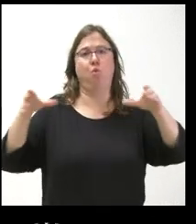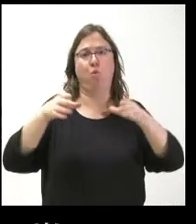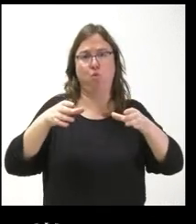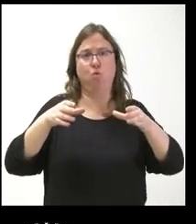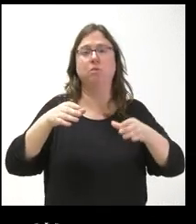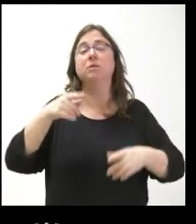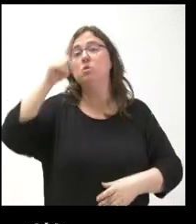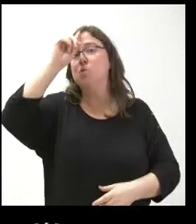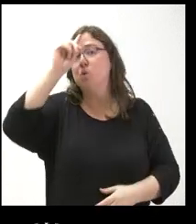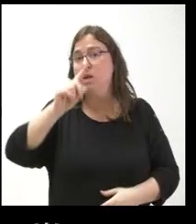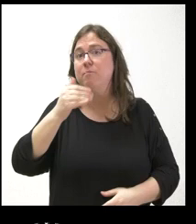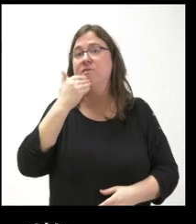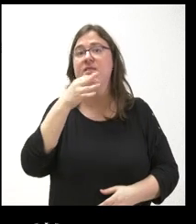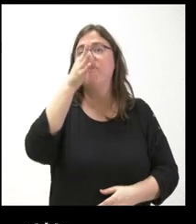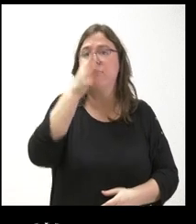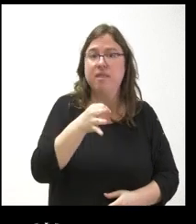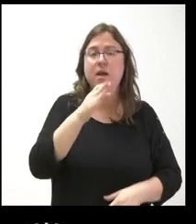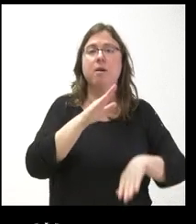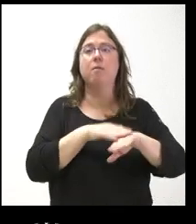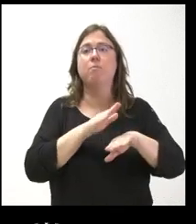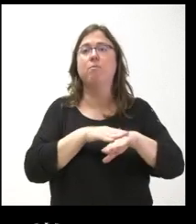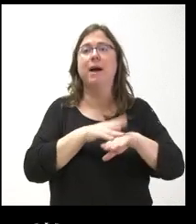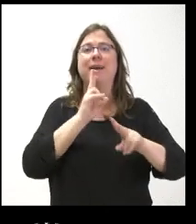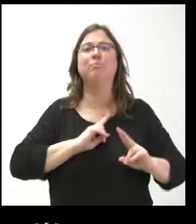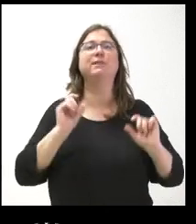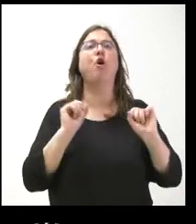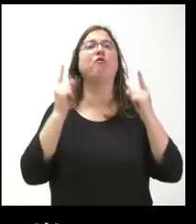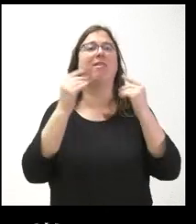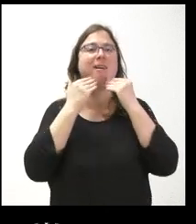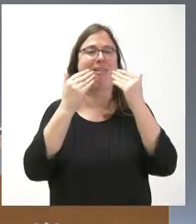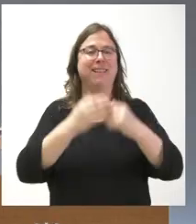sabemos si es verdad para tener una respuesta oficial. Gracias.